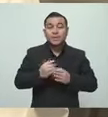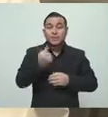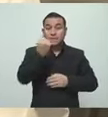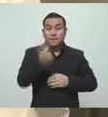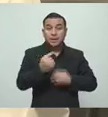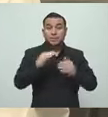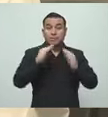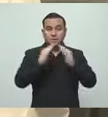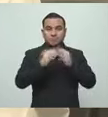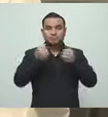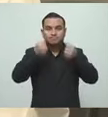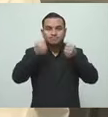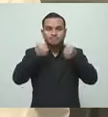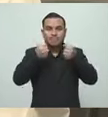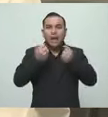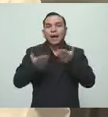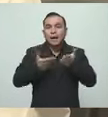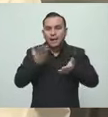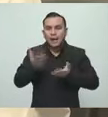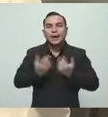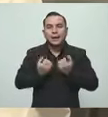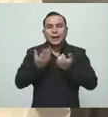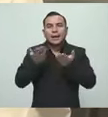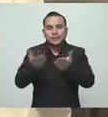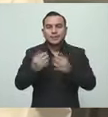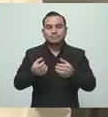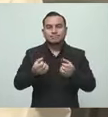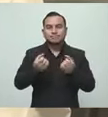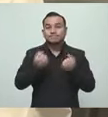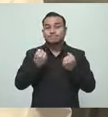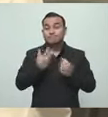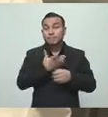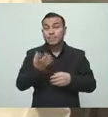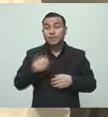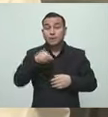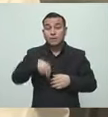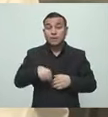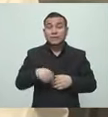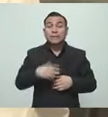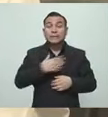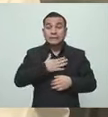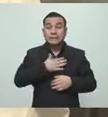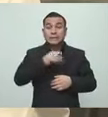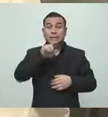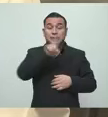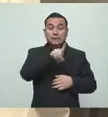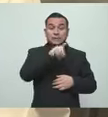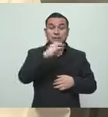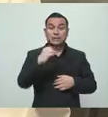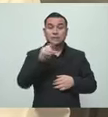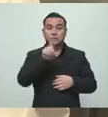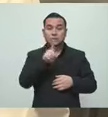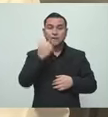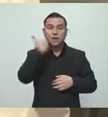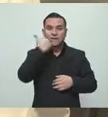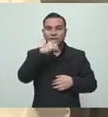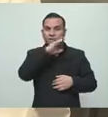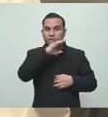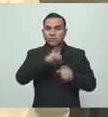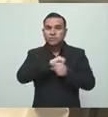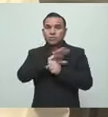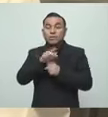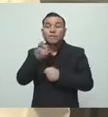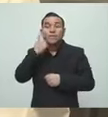Entonces, mencionarles que en este momento tenemos 101 pacientes positivos de COVID tratados en el Hospital